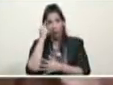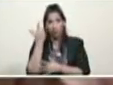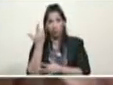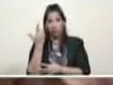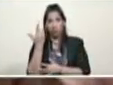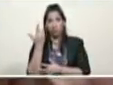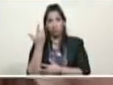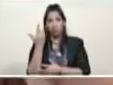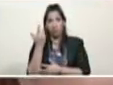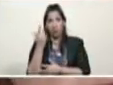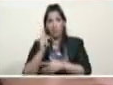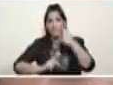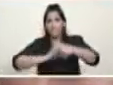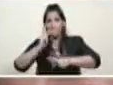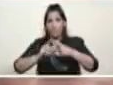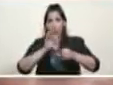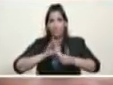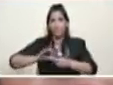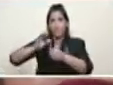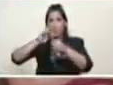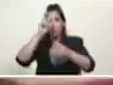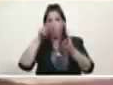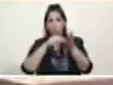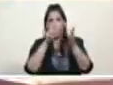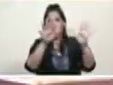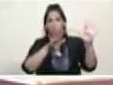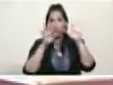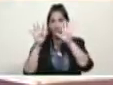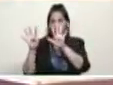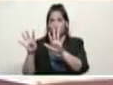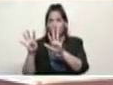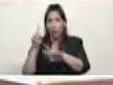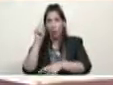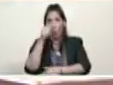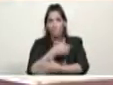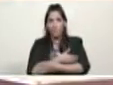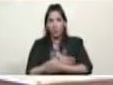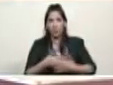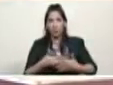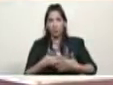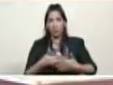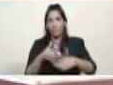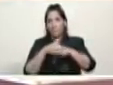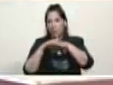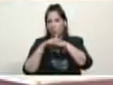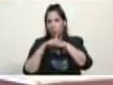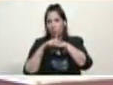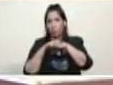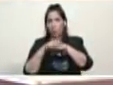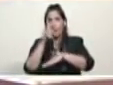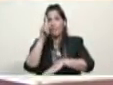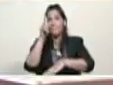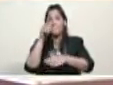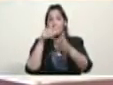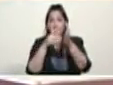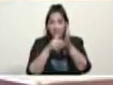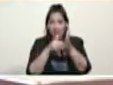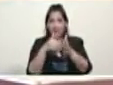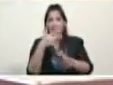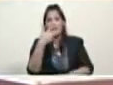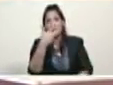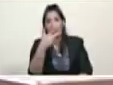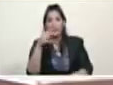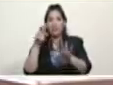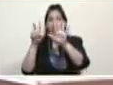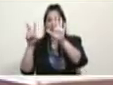para el plan siembra 2019, 1.037